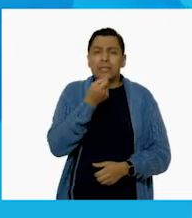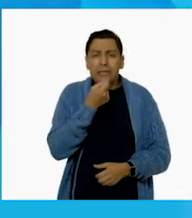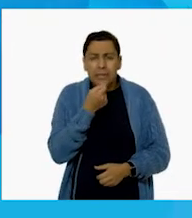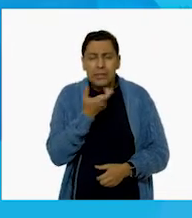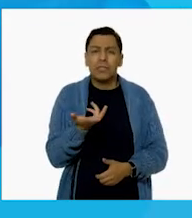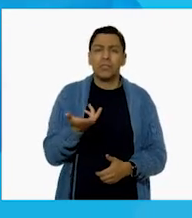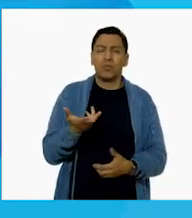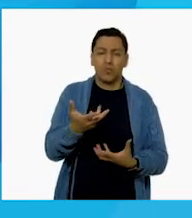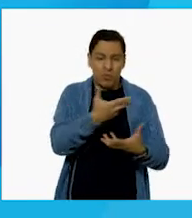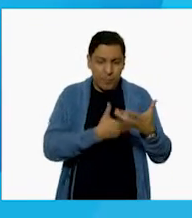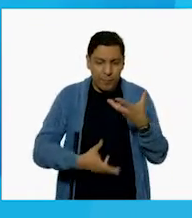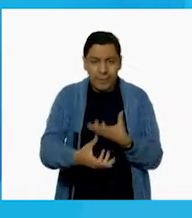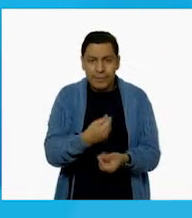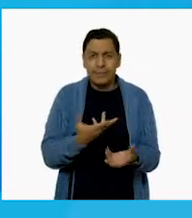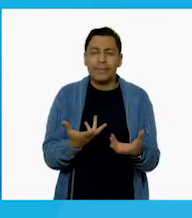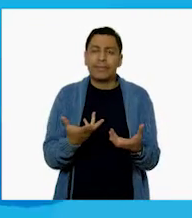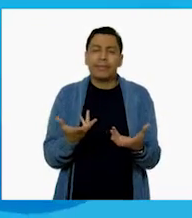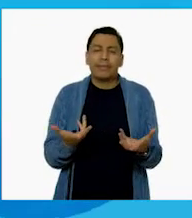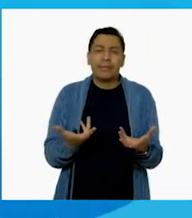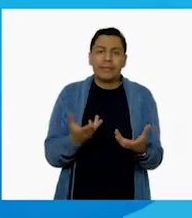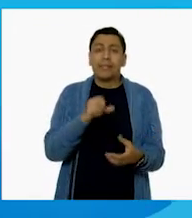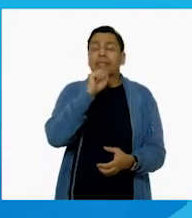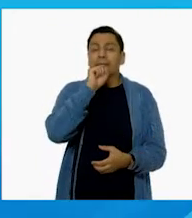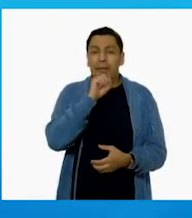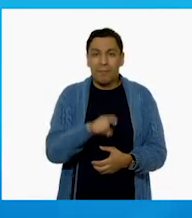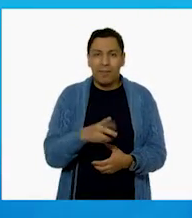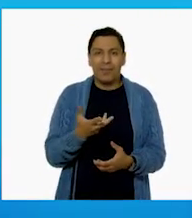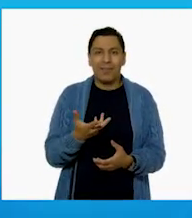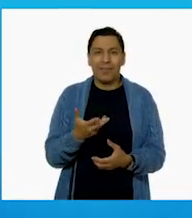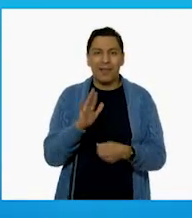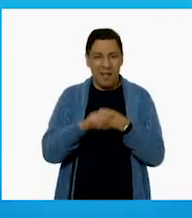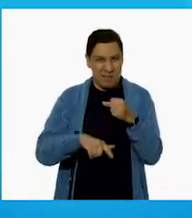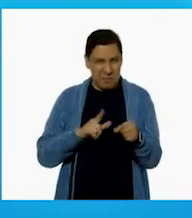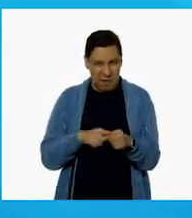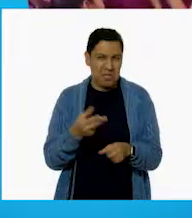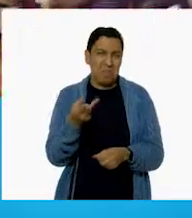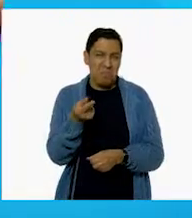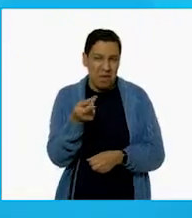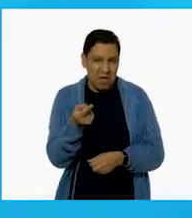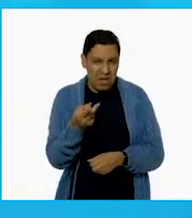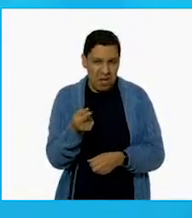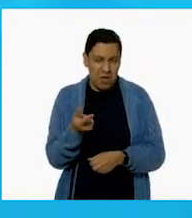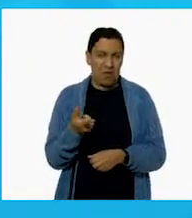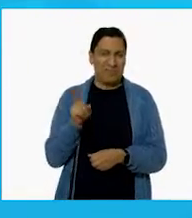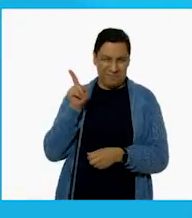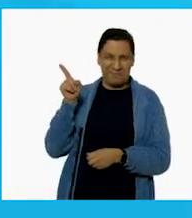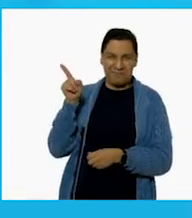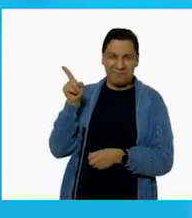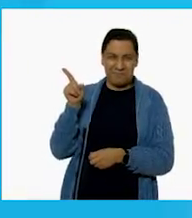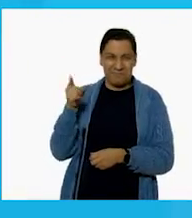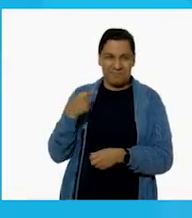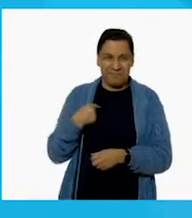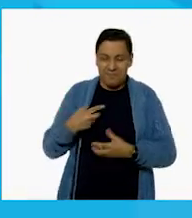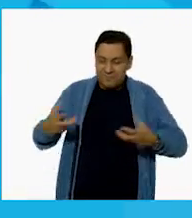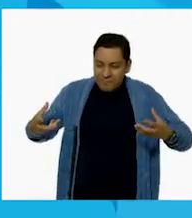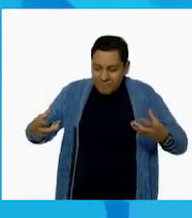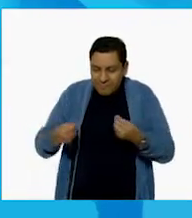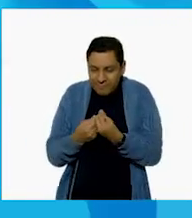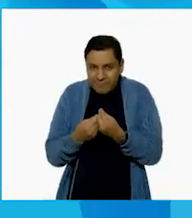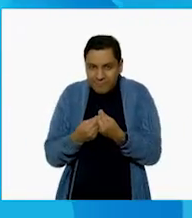compartir mucho. Entonces, también trabajo con animales, con perros en este caso. Ajá. Entonces,